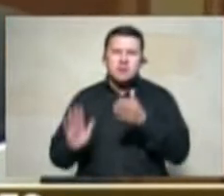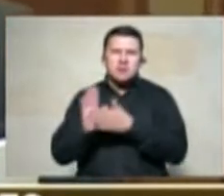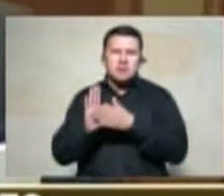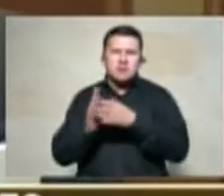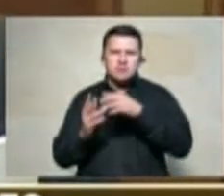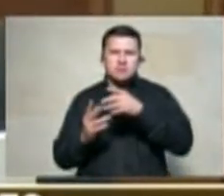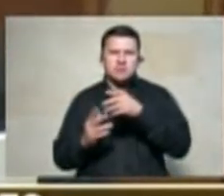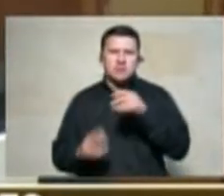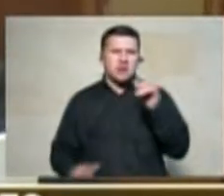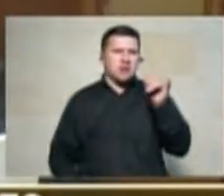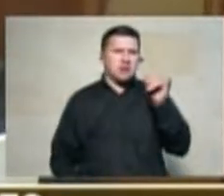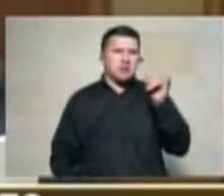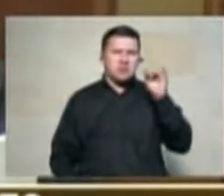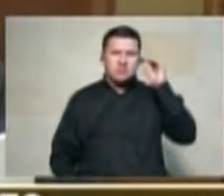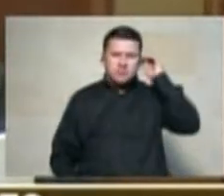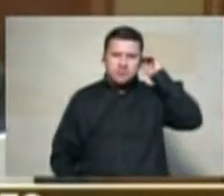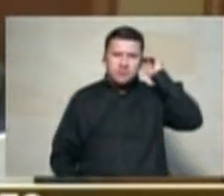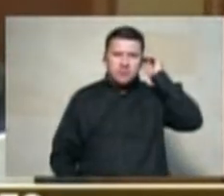colombiana de juristas